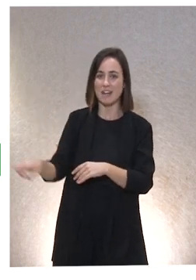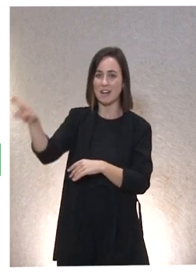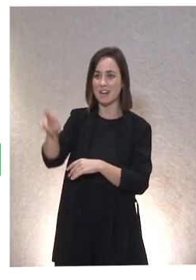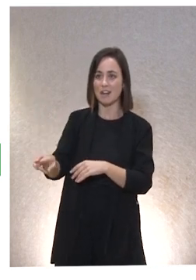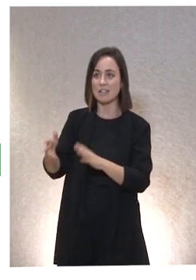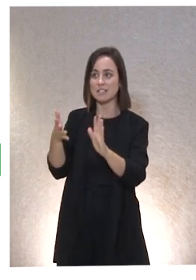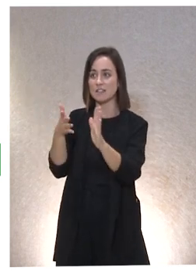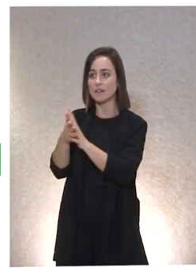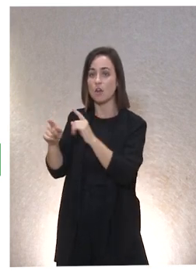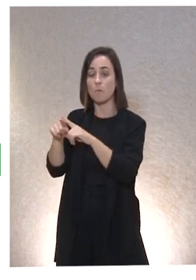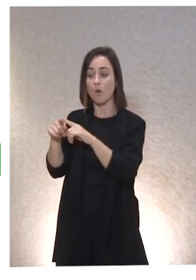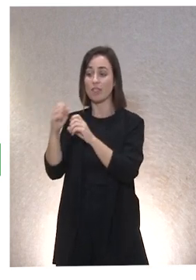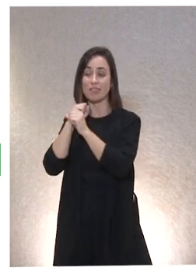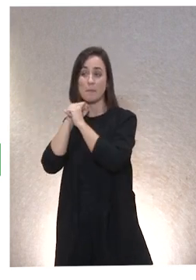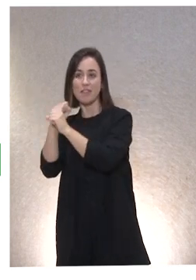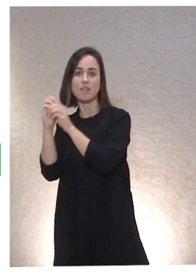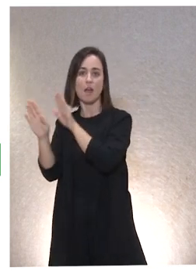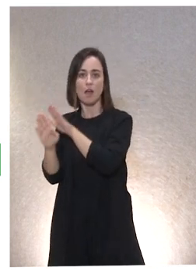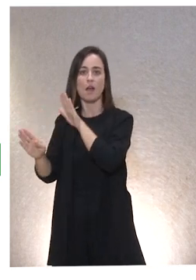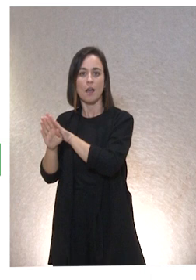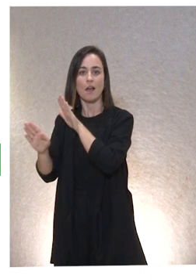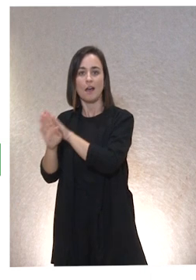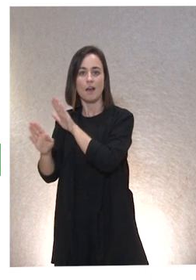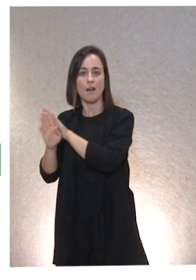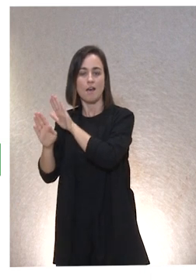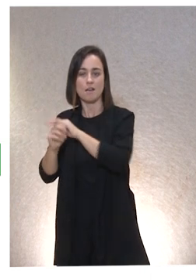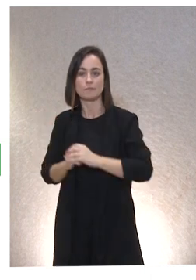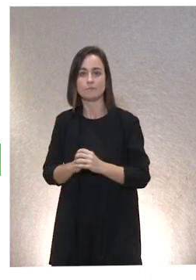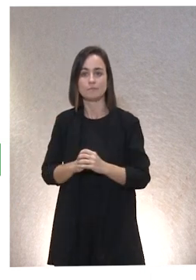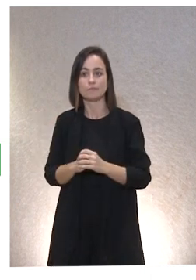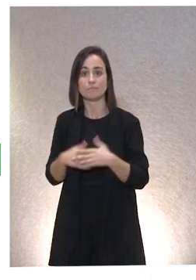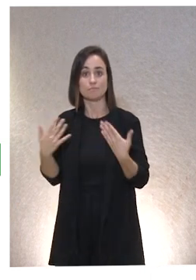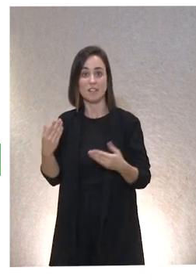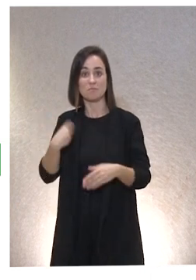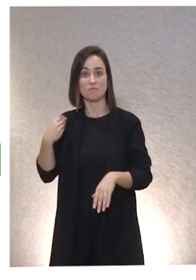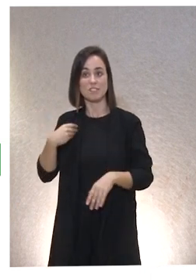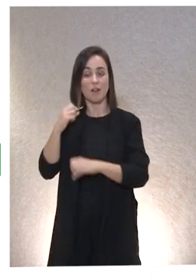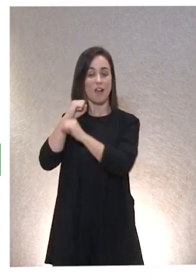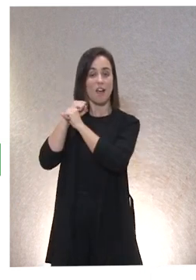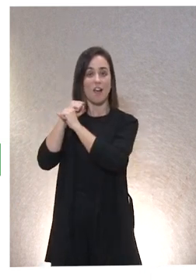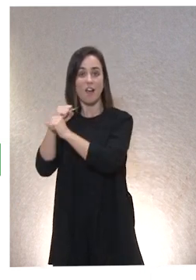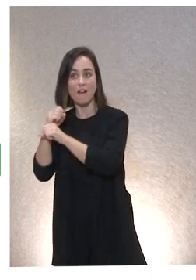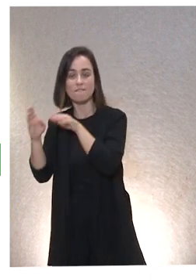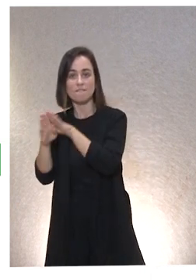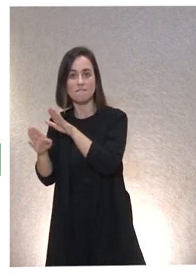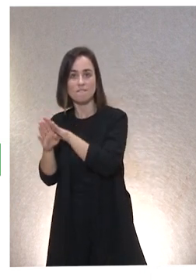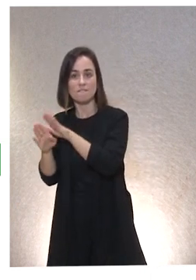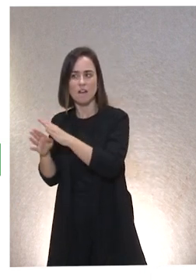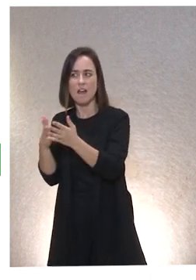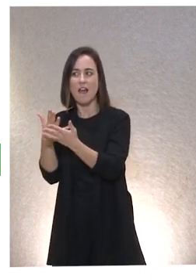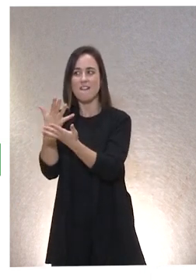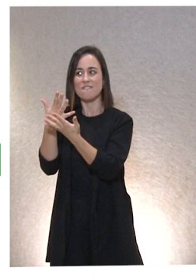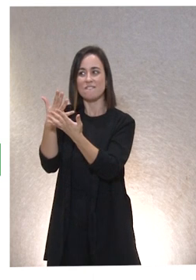sostenida, perdón, esa dependencia. Y, precisamente, esas dependencias sostenidas nos llaman más la atención.